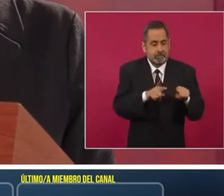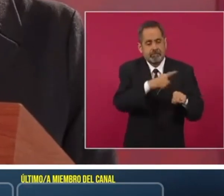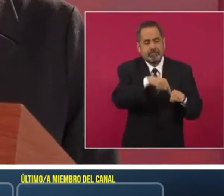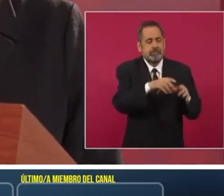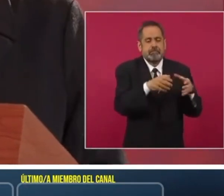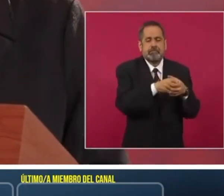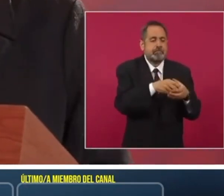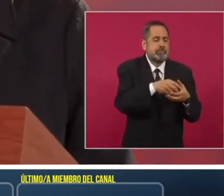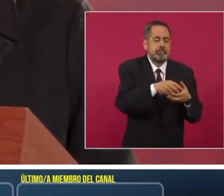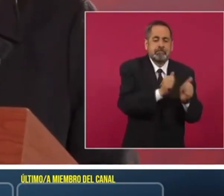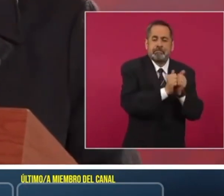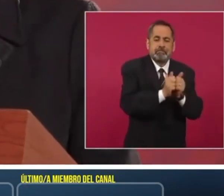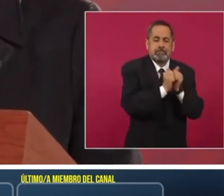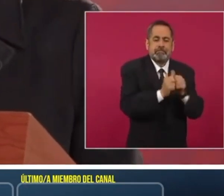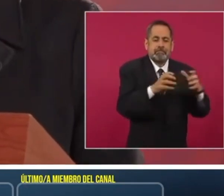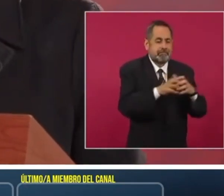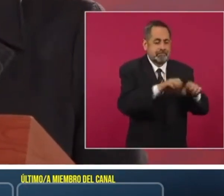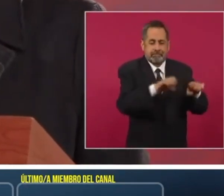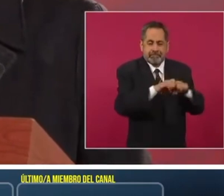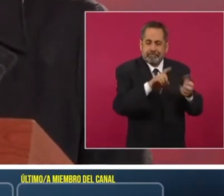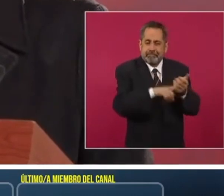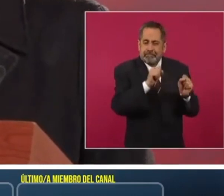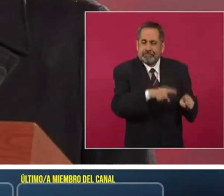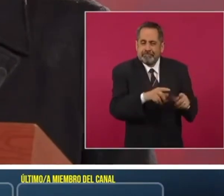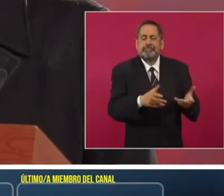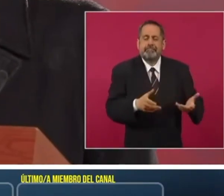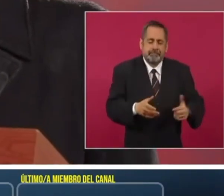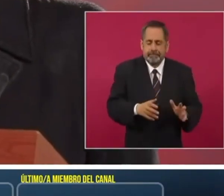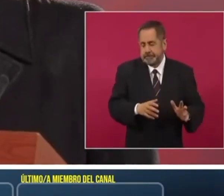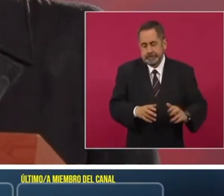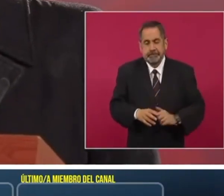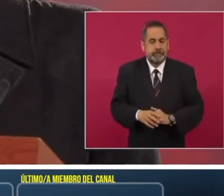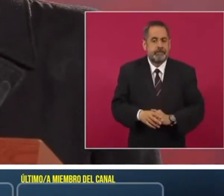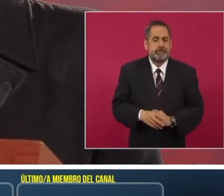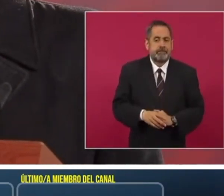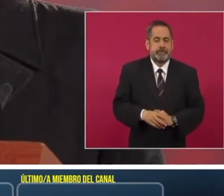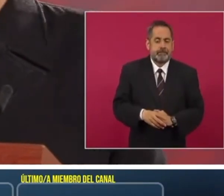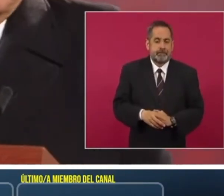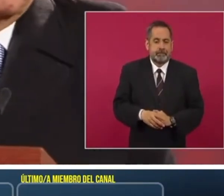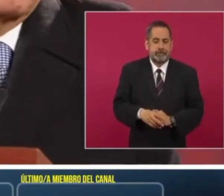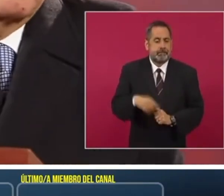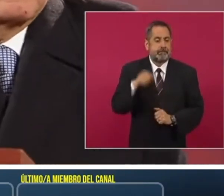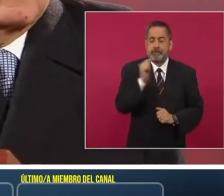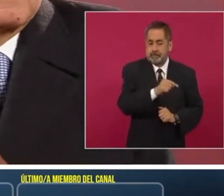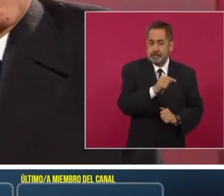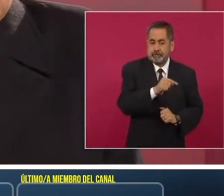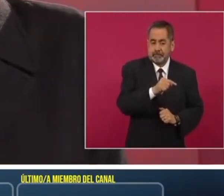donde ese equipo fue capaz